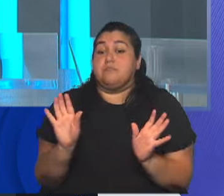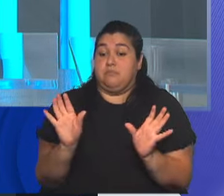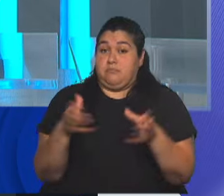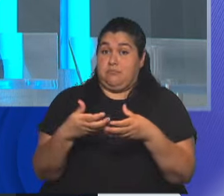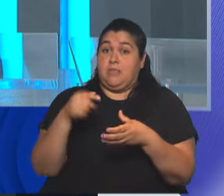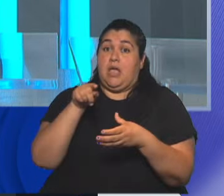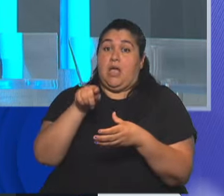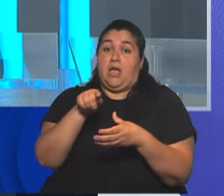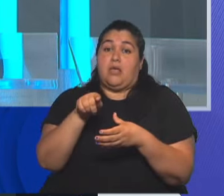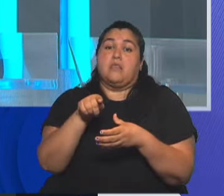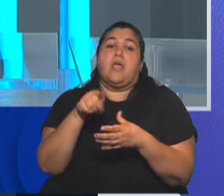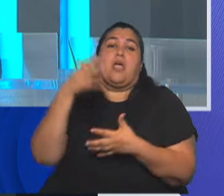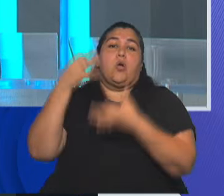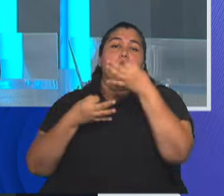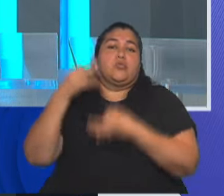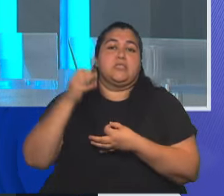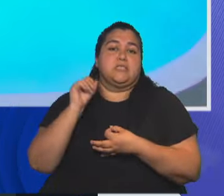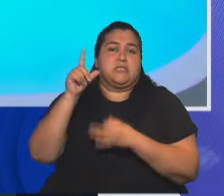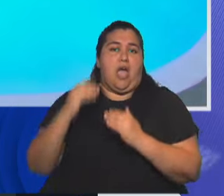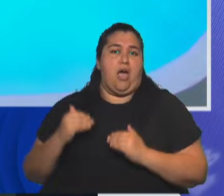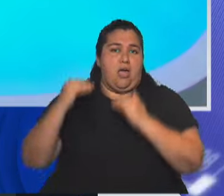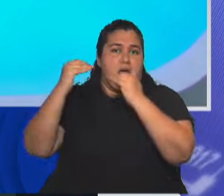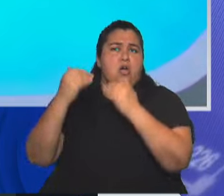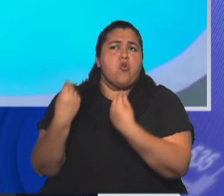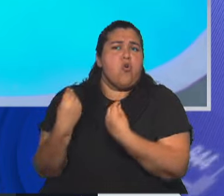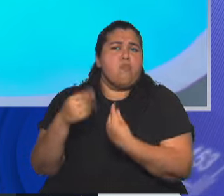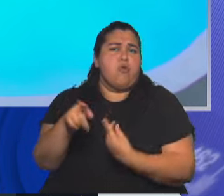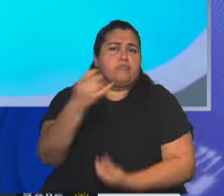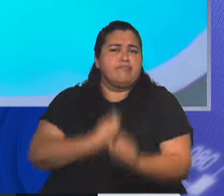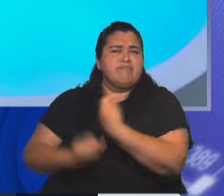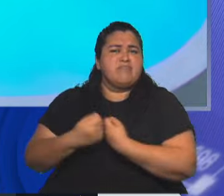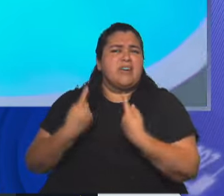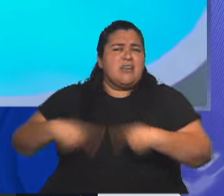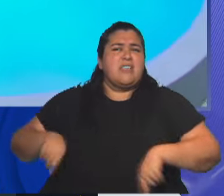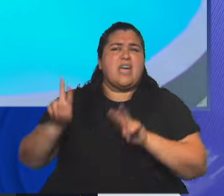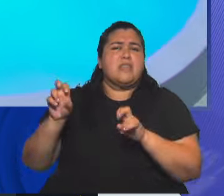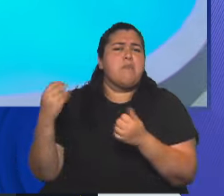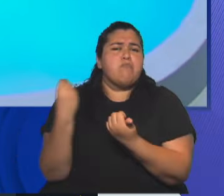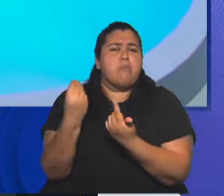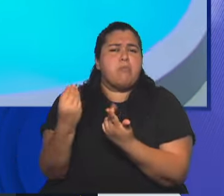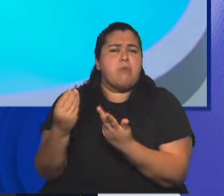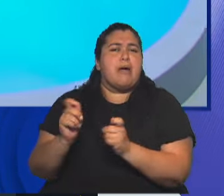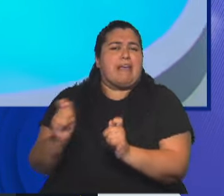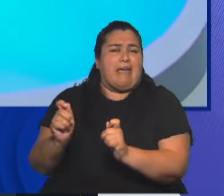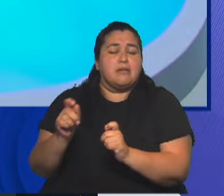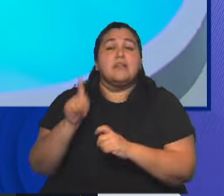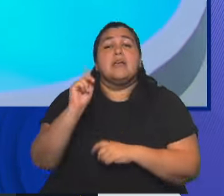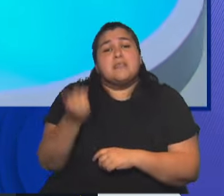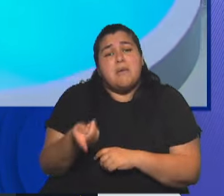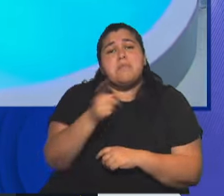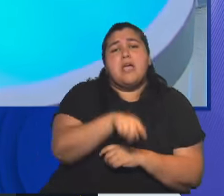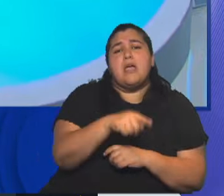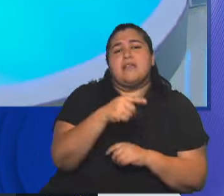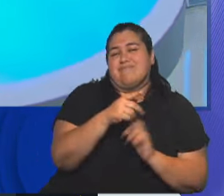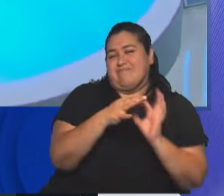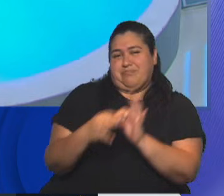composición de la Corte Suprema de Justicia. Bueno, ¿qué nos puede decir de estos nuevos nombres? Y también ha habido una polémica, que quiero vincularle a esta